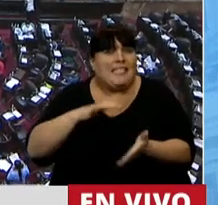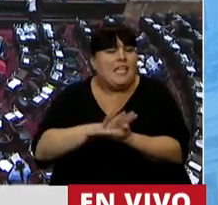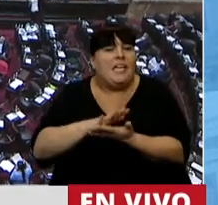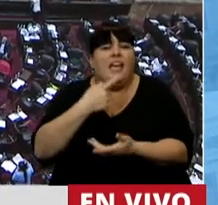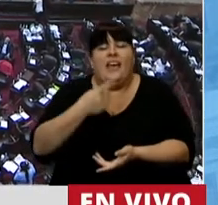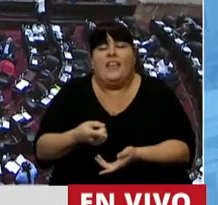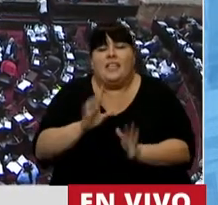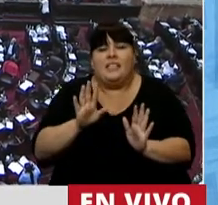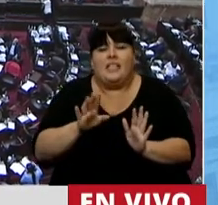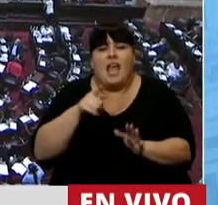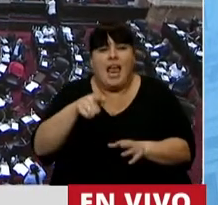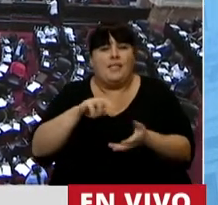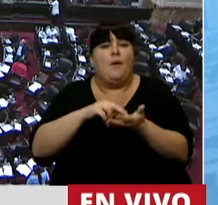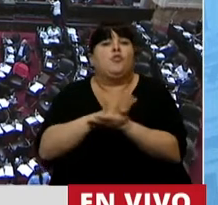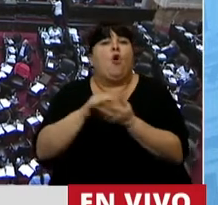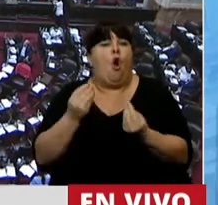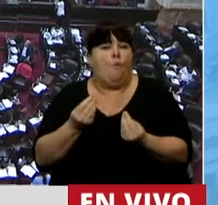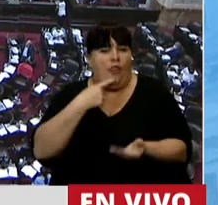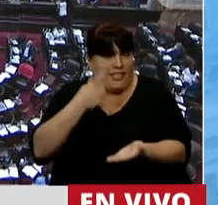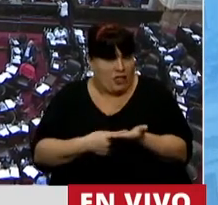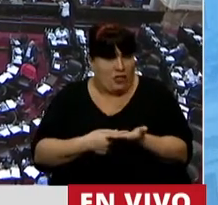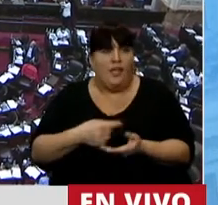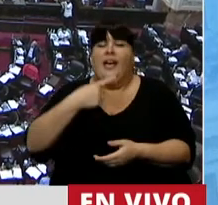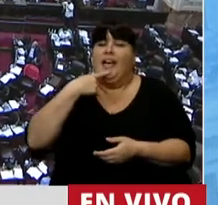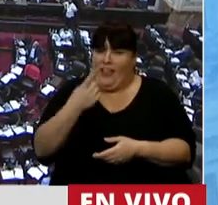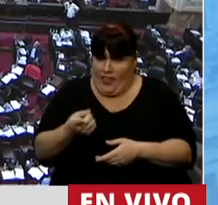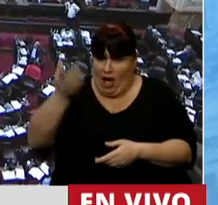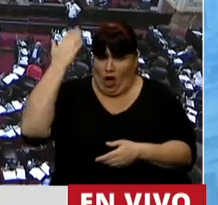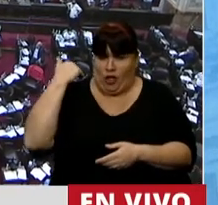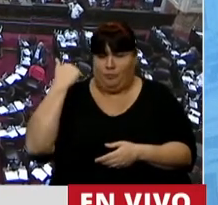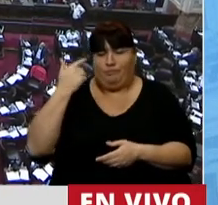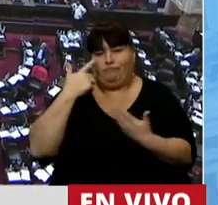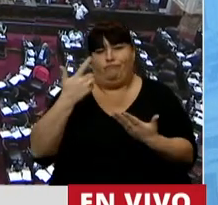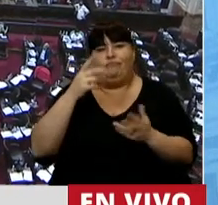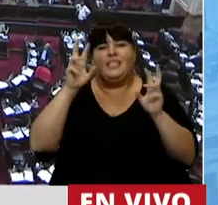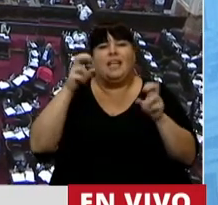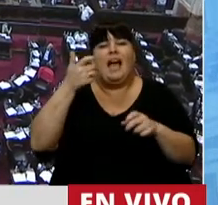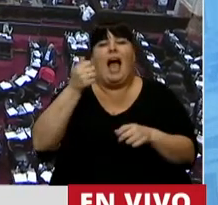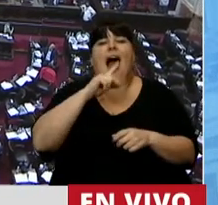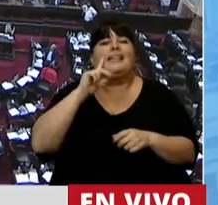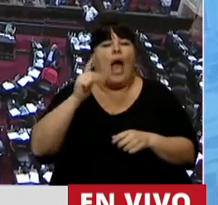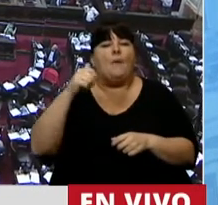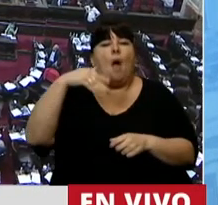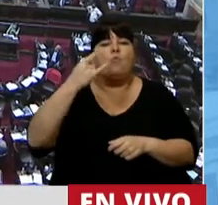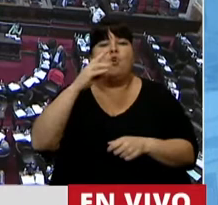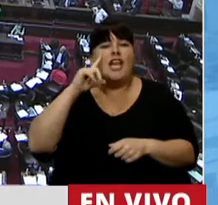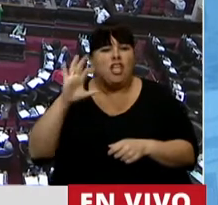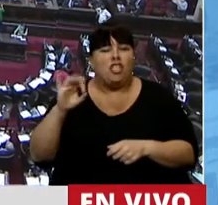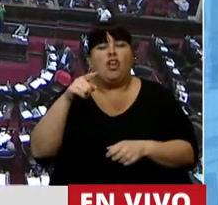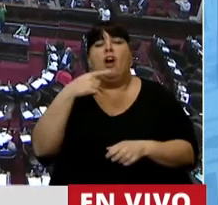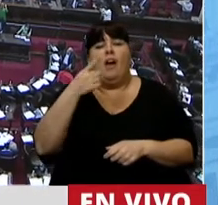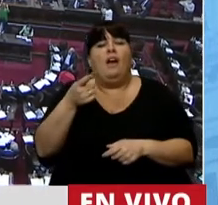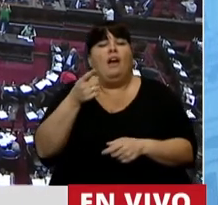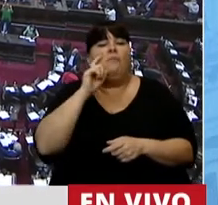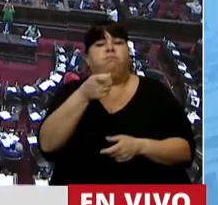finalmente estas problemáticas, sostuvo claramente en aquel famoso caso Artavia Murillo que se viola el